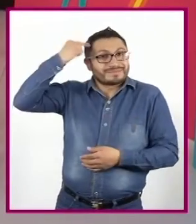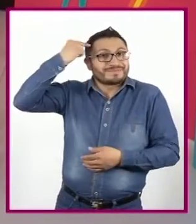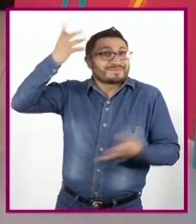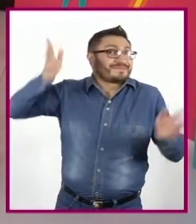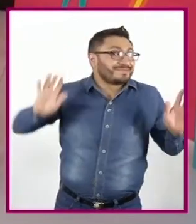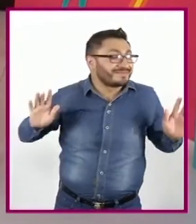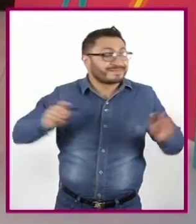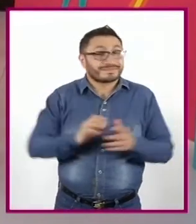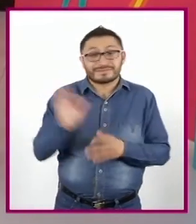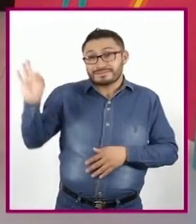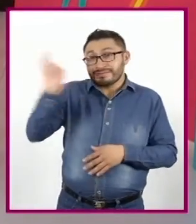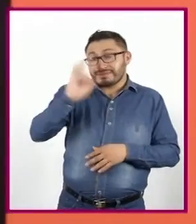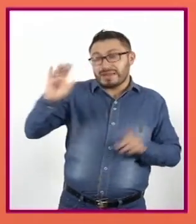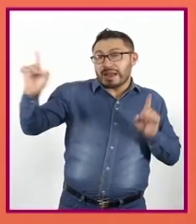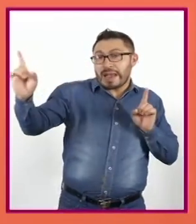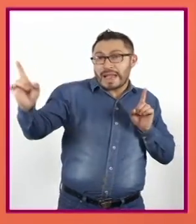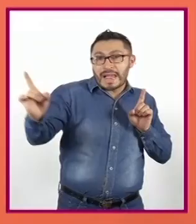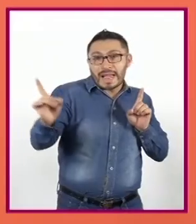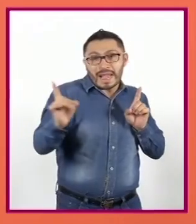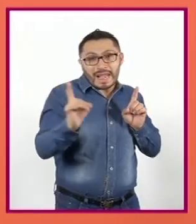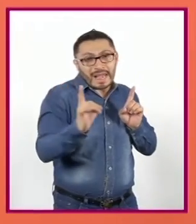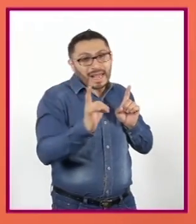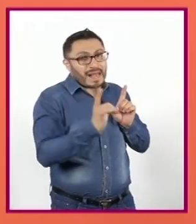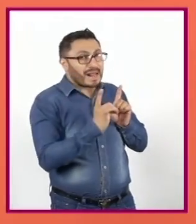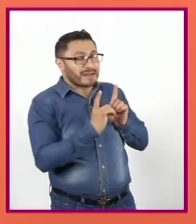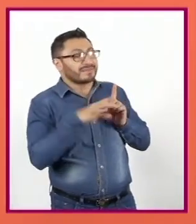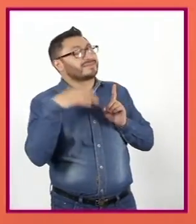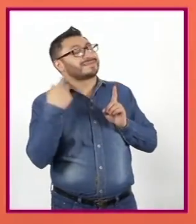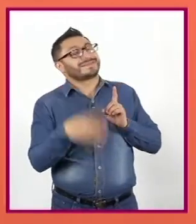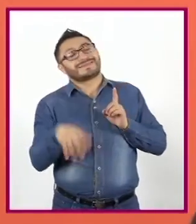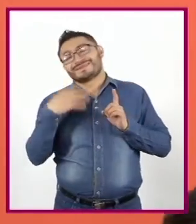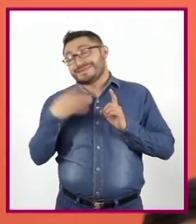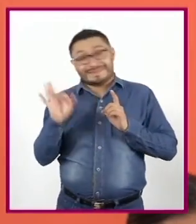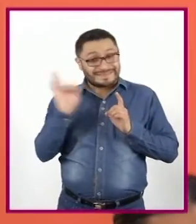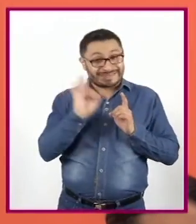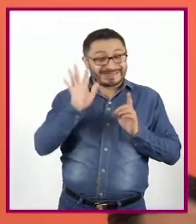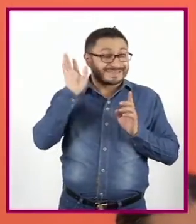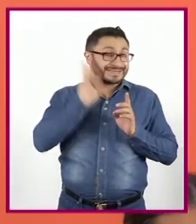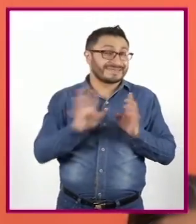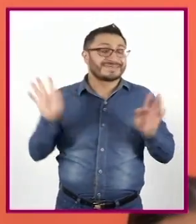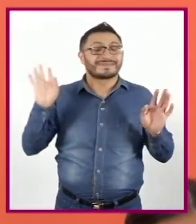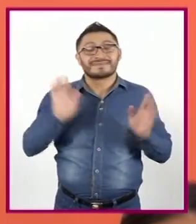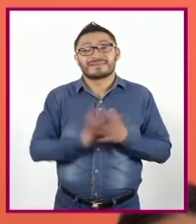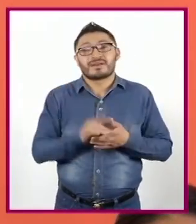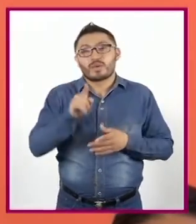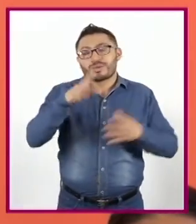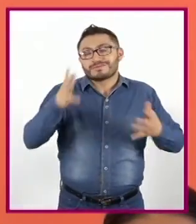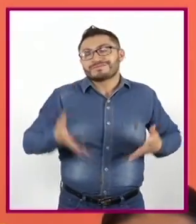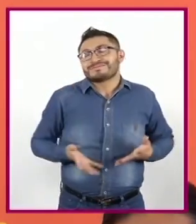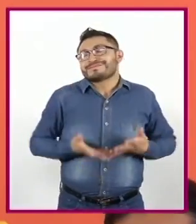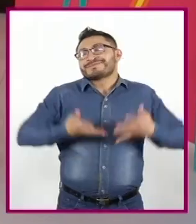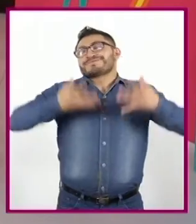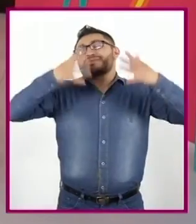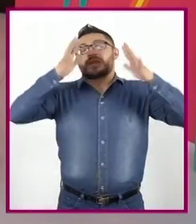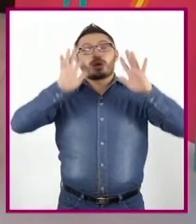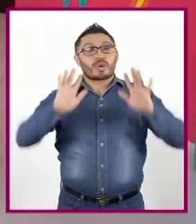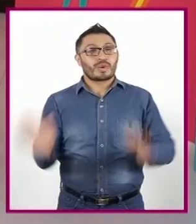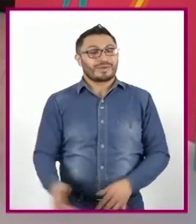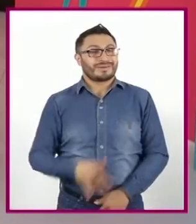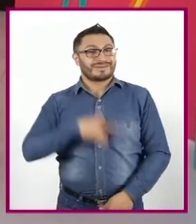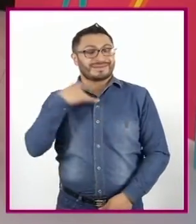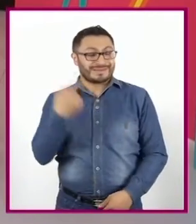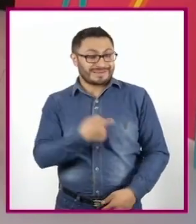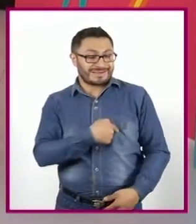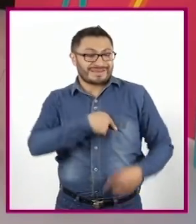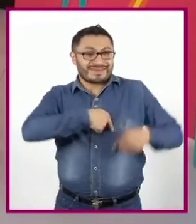que Se llegue A acercar Hacia ti Ay Suspiras Y sientes Que tu corazón Se